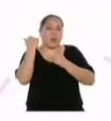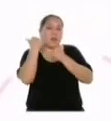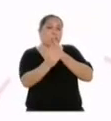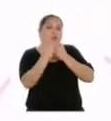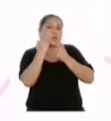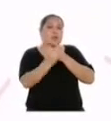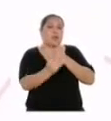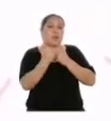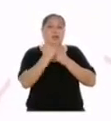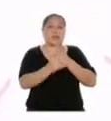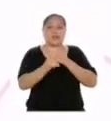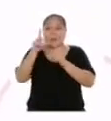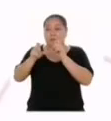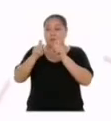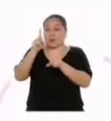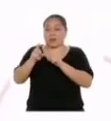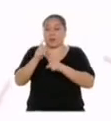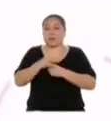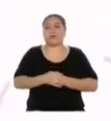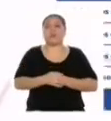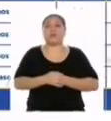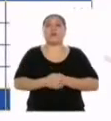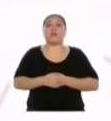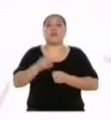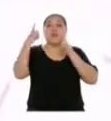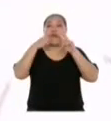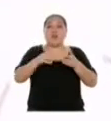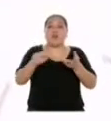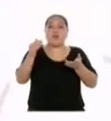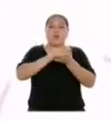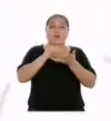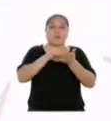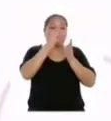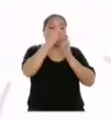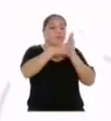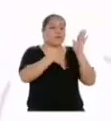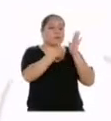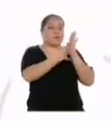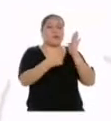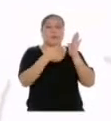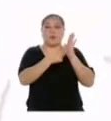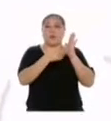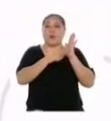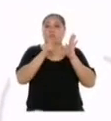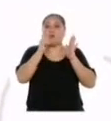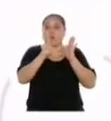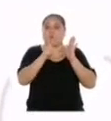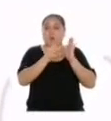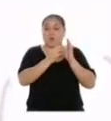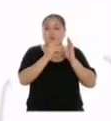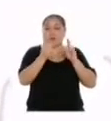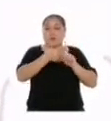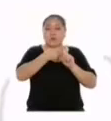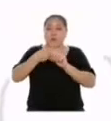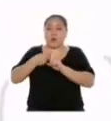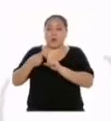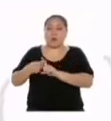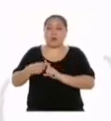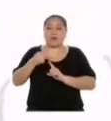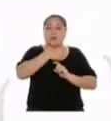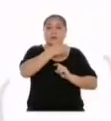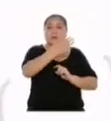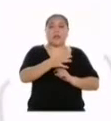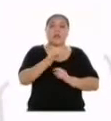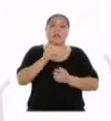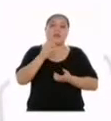encuestadas y encuestados. Si vemos de nuevo la tabla de frecuencias 1 y sumamos los dos grupos más grandes, el de las personas